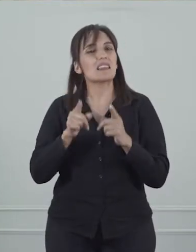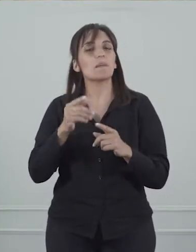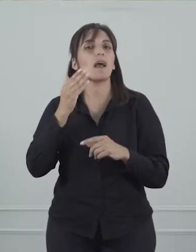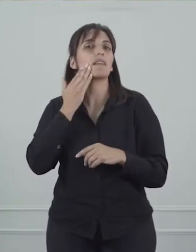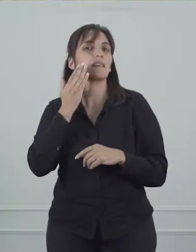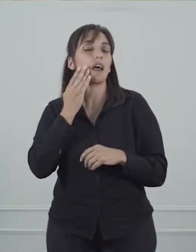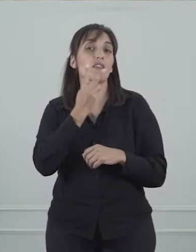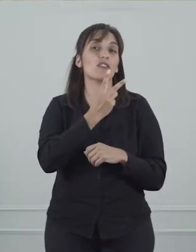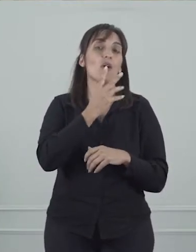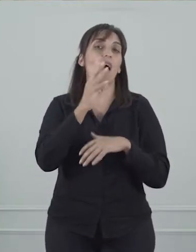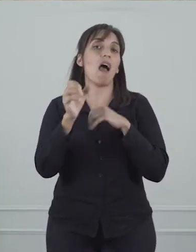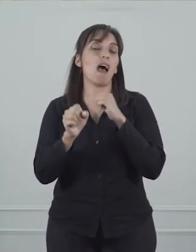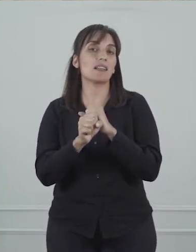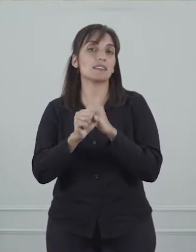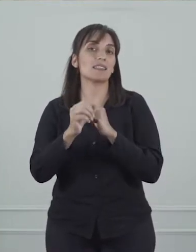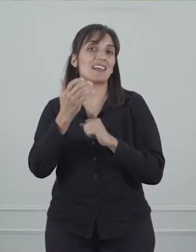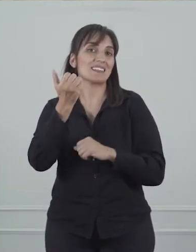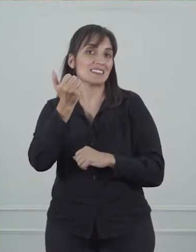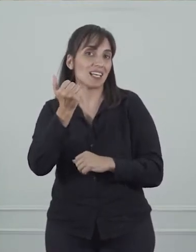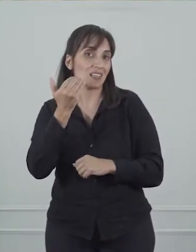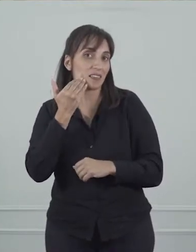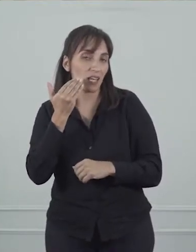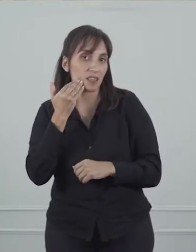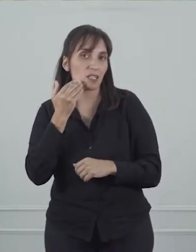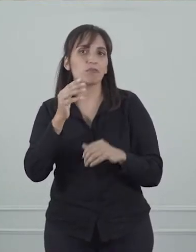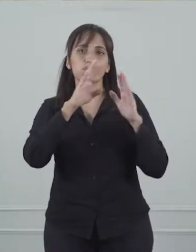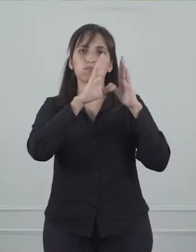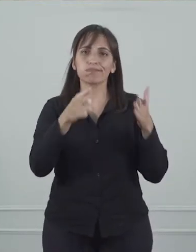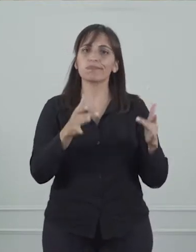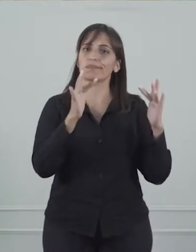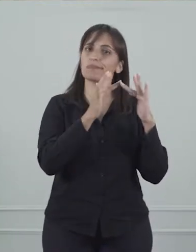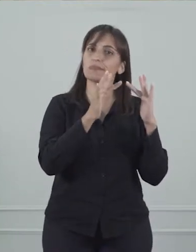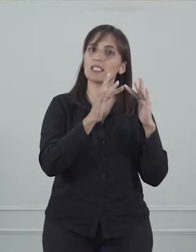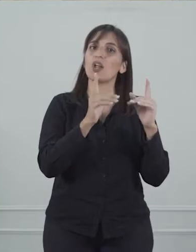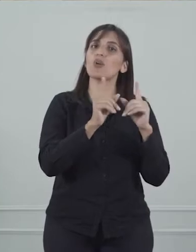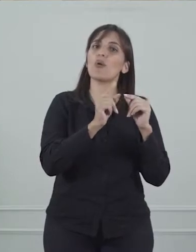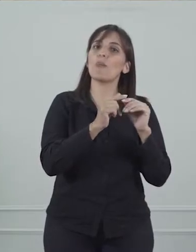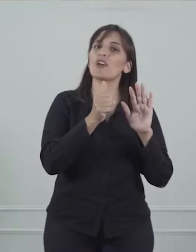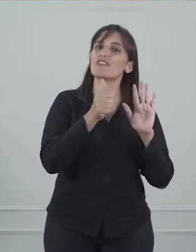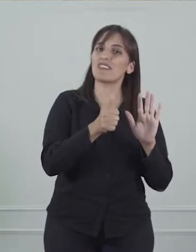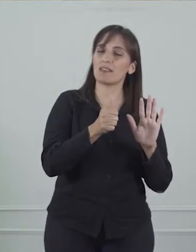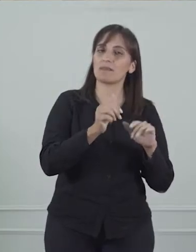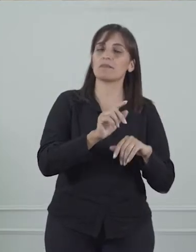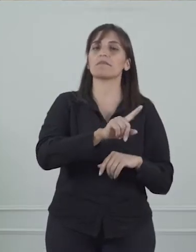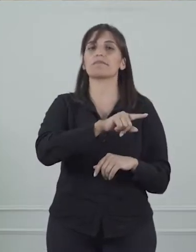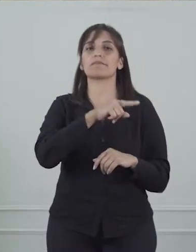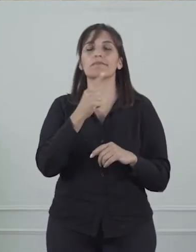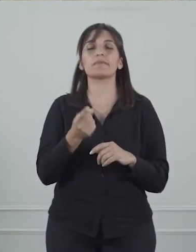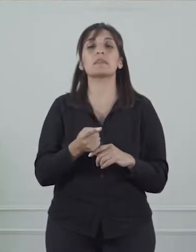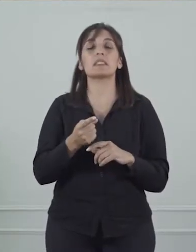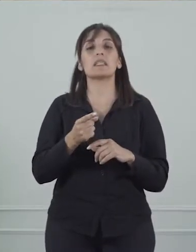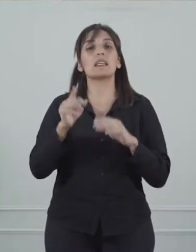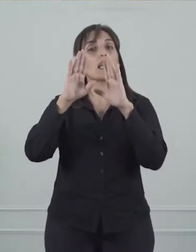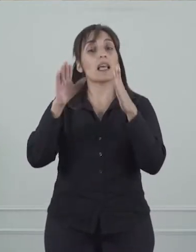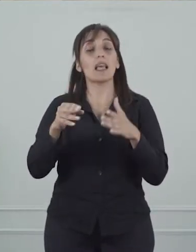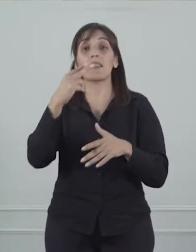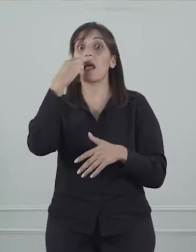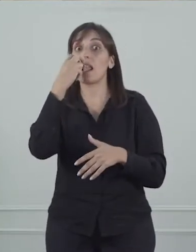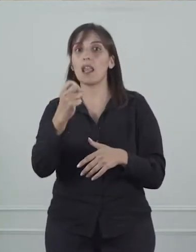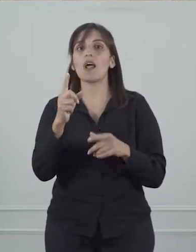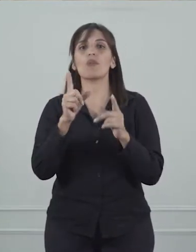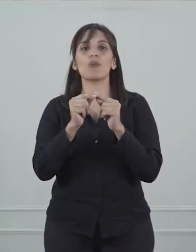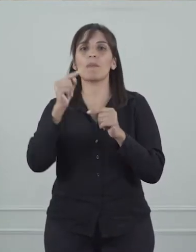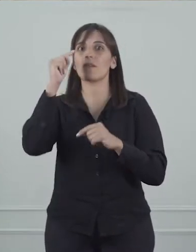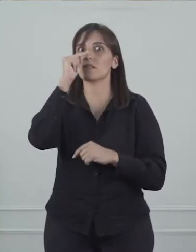en Internet va a estar el número seis. En Edelar, el número siete. En